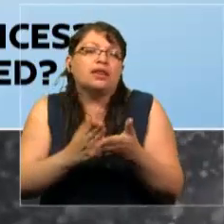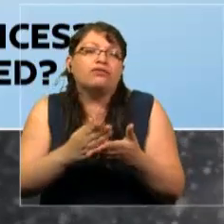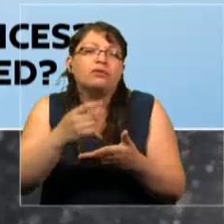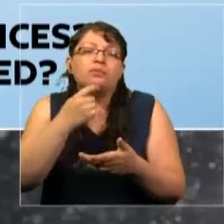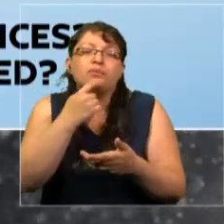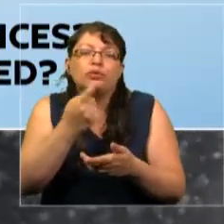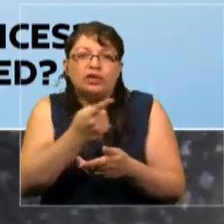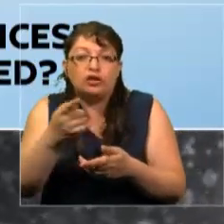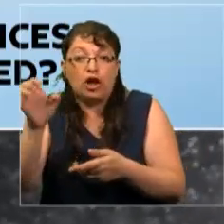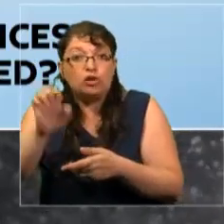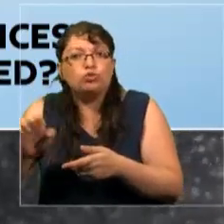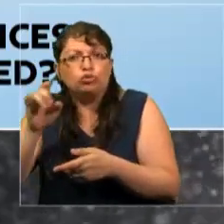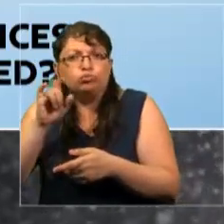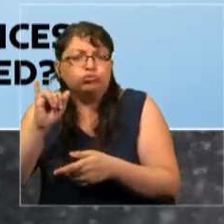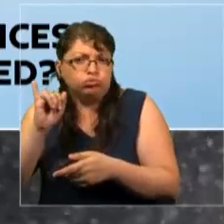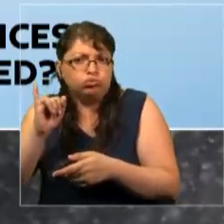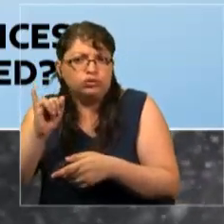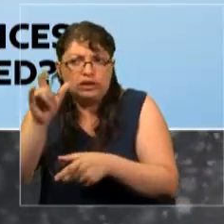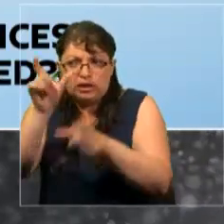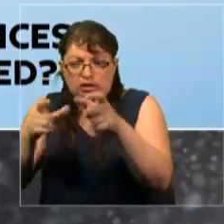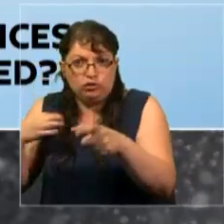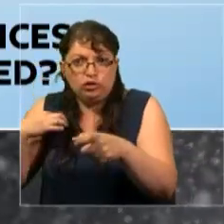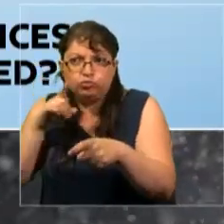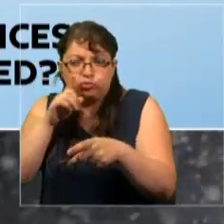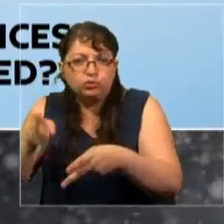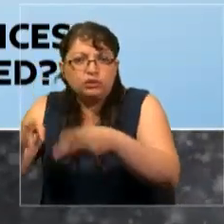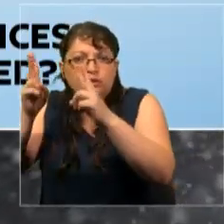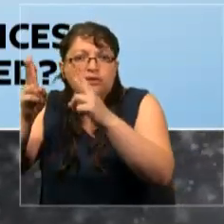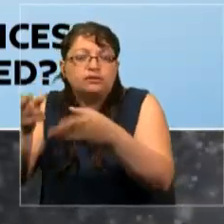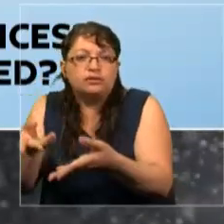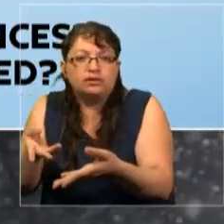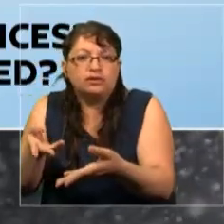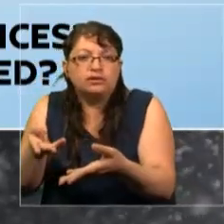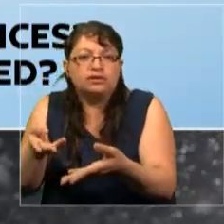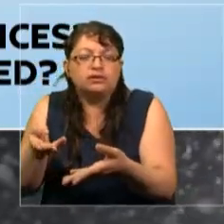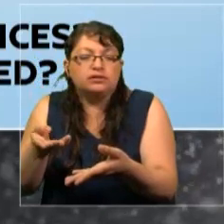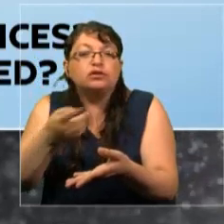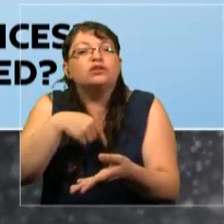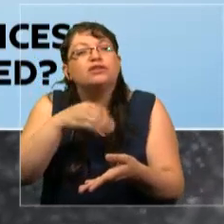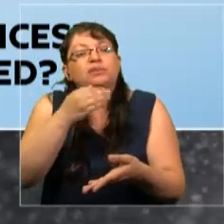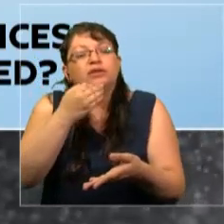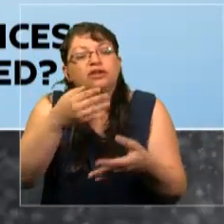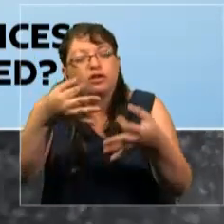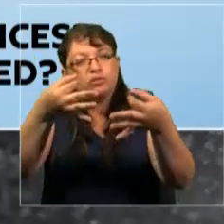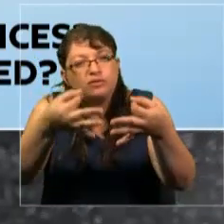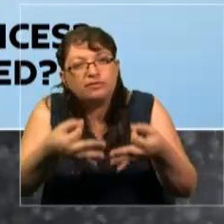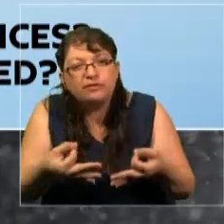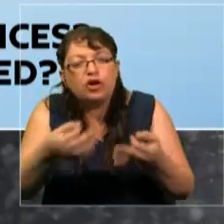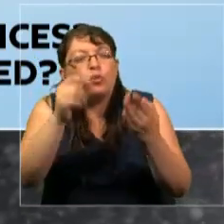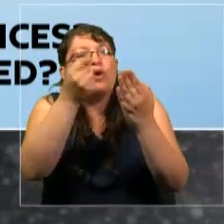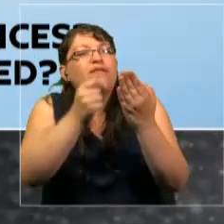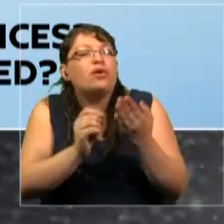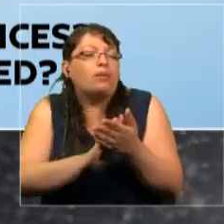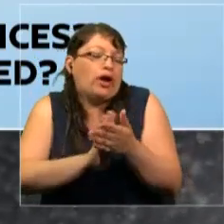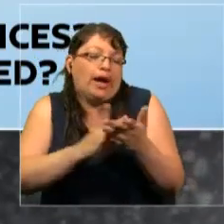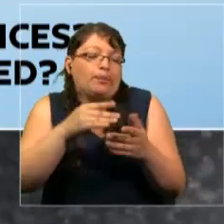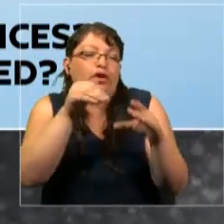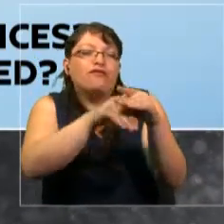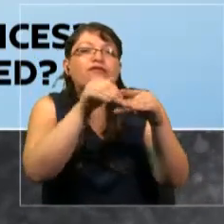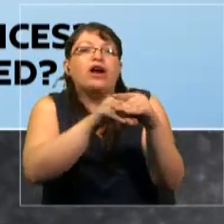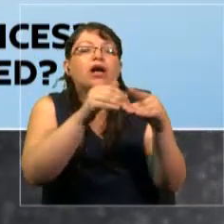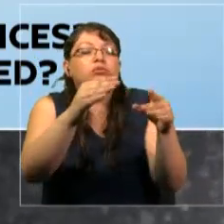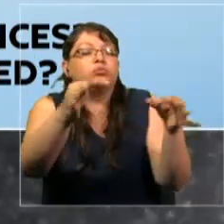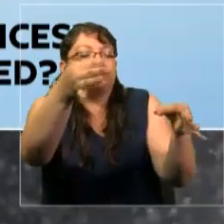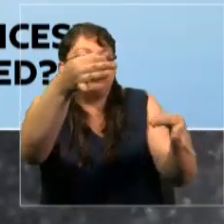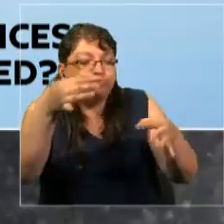esto. En Europa sí otorgan esto a sus ciudadanos. Y finalmente, si tenemos un balance del banco, ¿quién nos dice cuánto